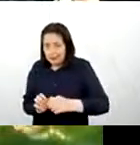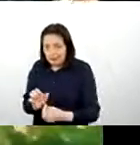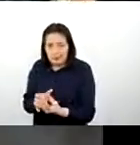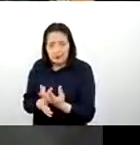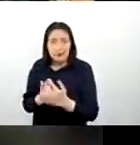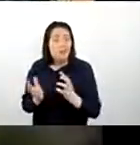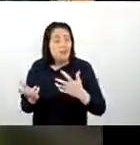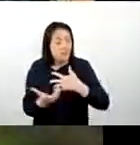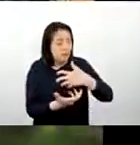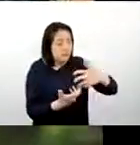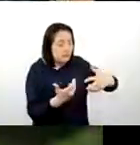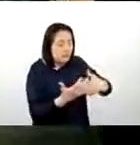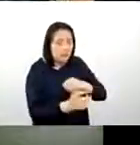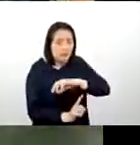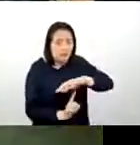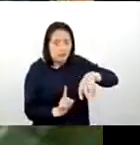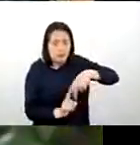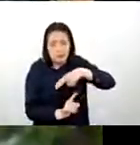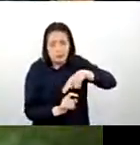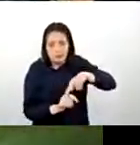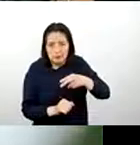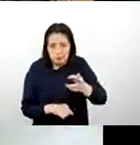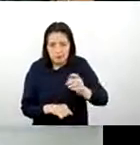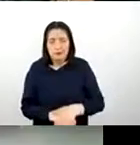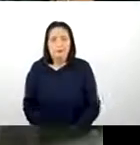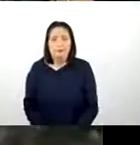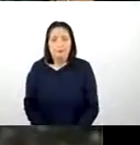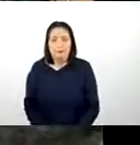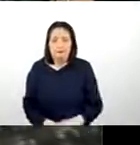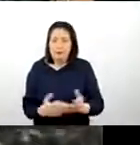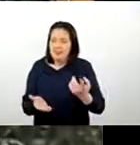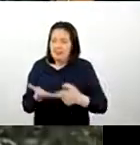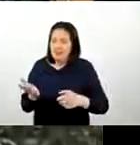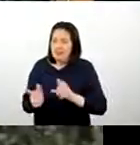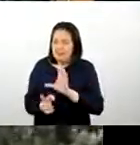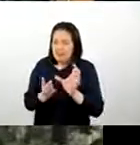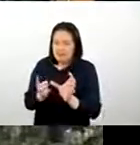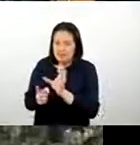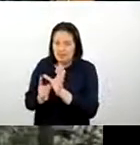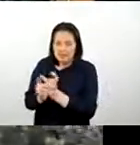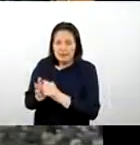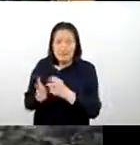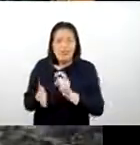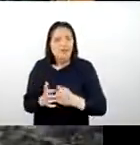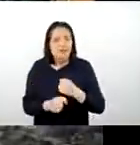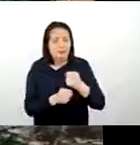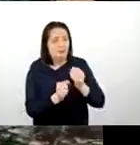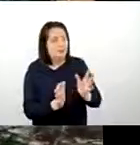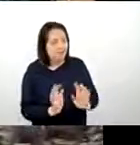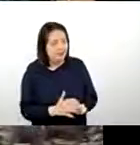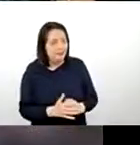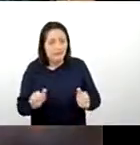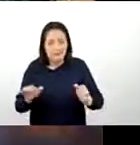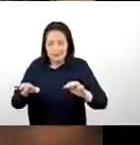armonía con el medio ambiente y la naturaleza que caracteriza a los cafetaleros del Braille.